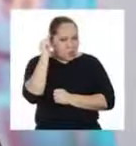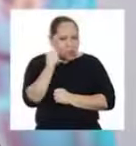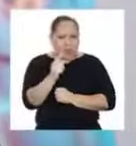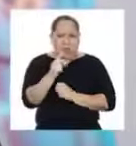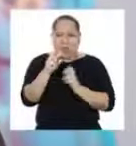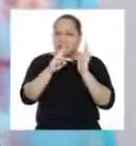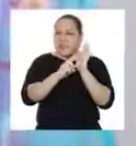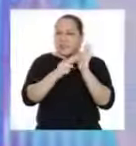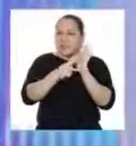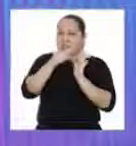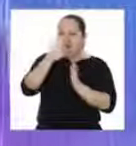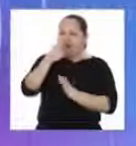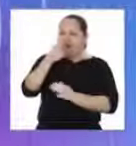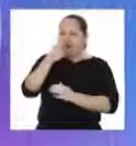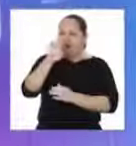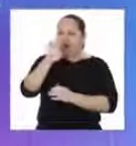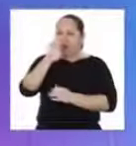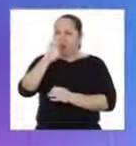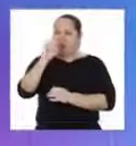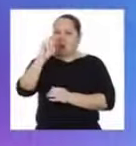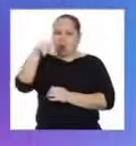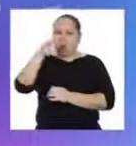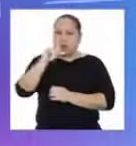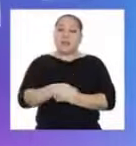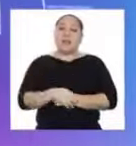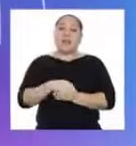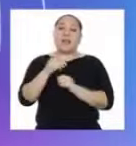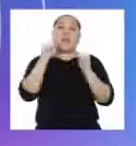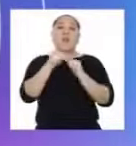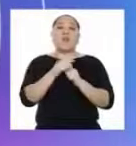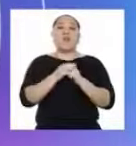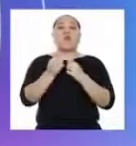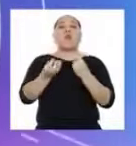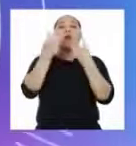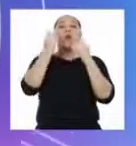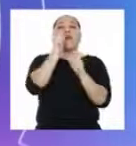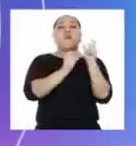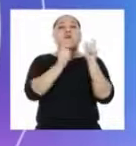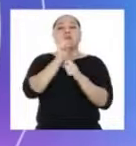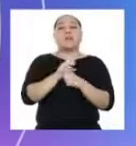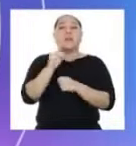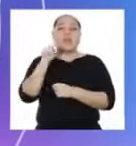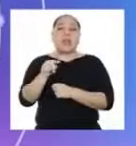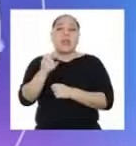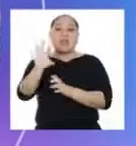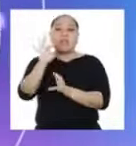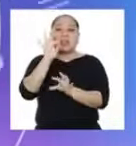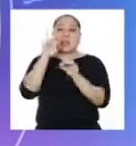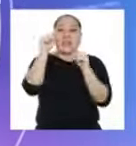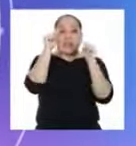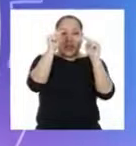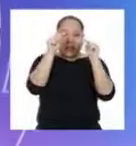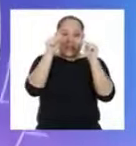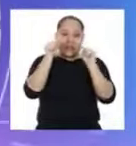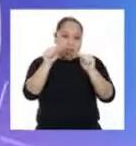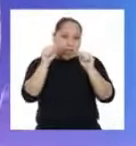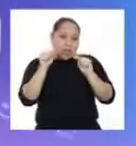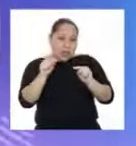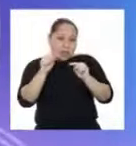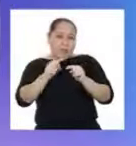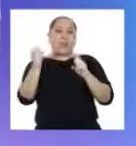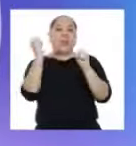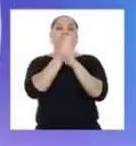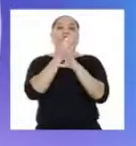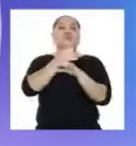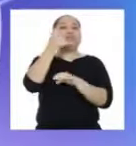¿Recuerdan qué es una frecuencia? La frecuencia es la cantidad de personas que prefieren cada tipo de aplicativo